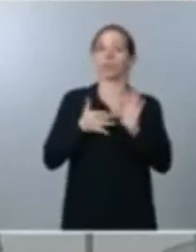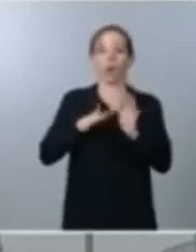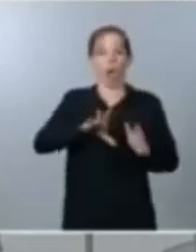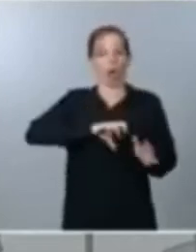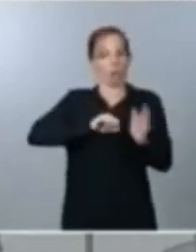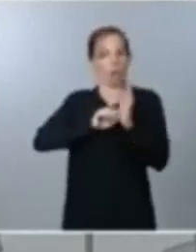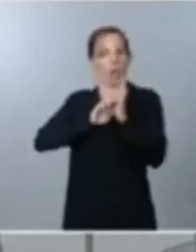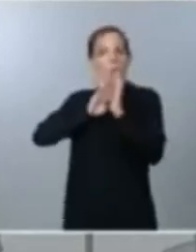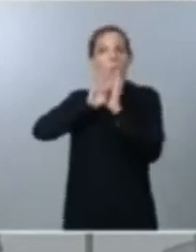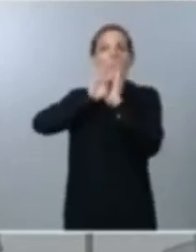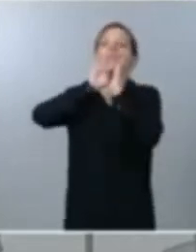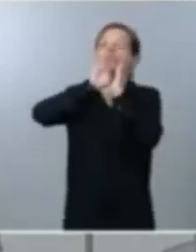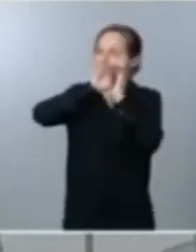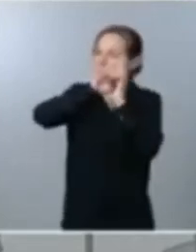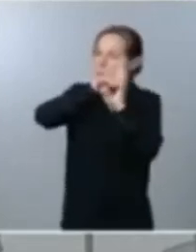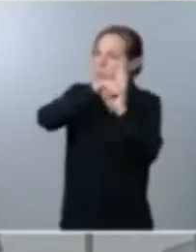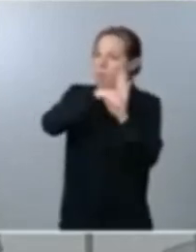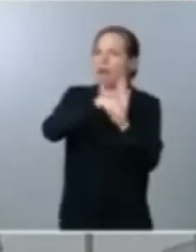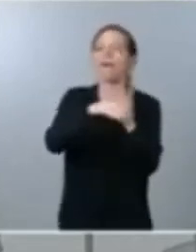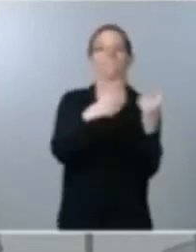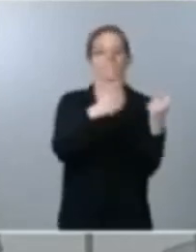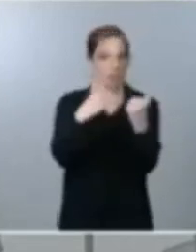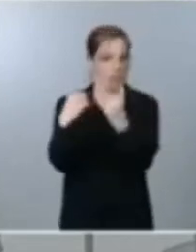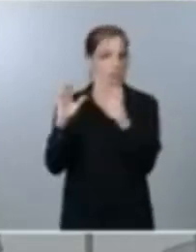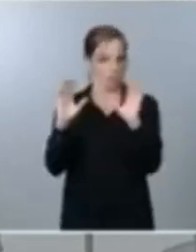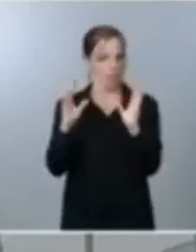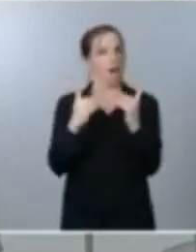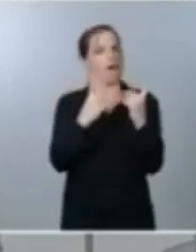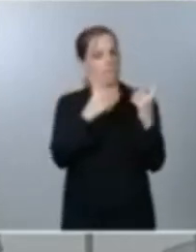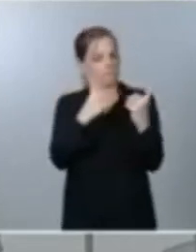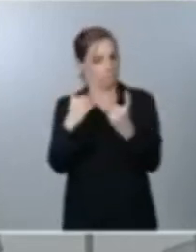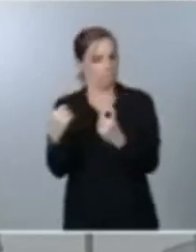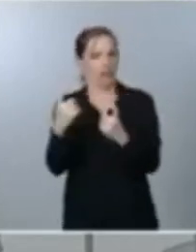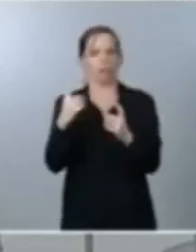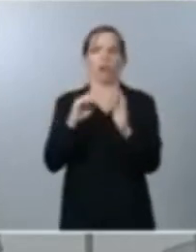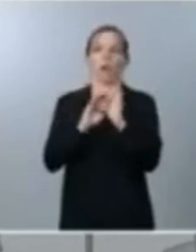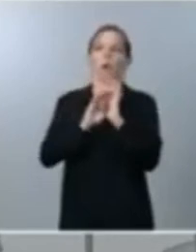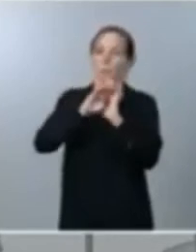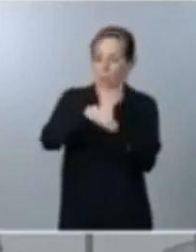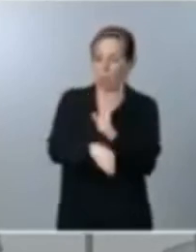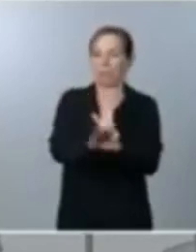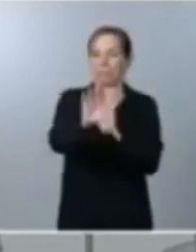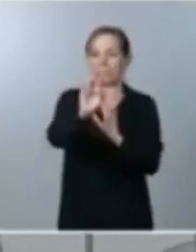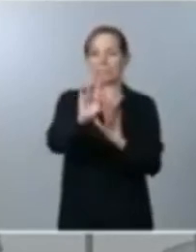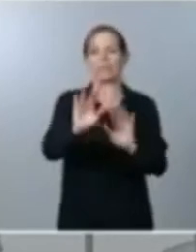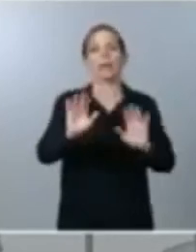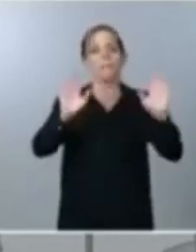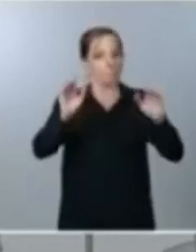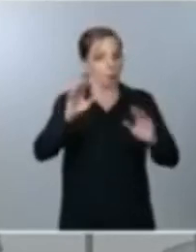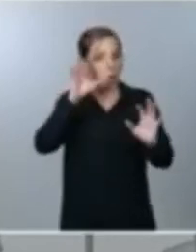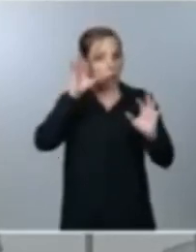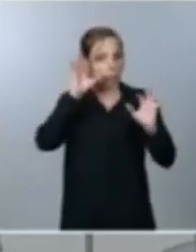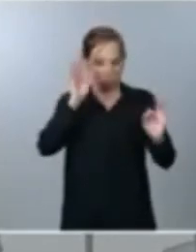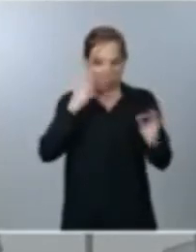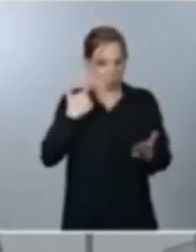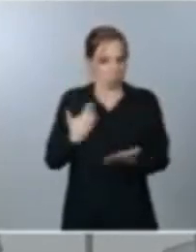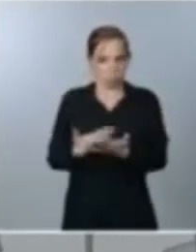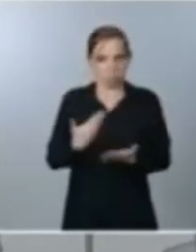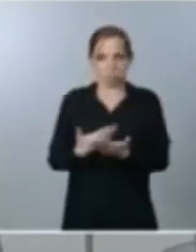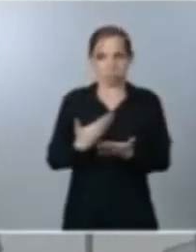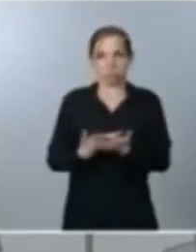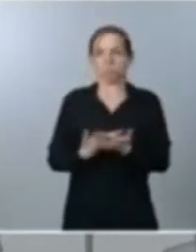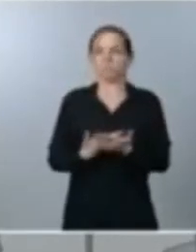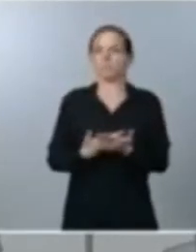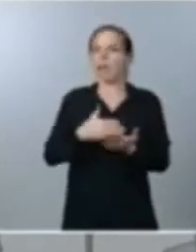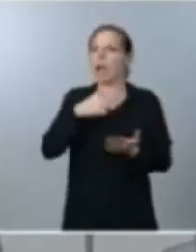trecho importante de transcurrir de discurrir pero evidentemente estamos en unos indicadores en